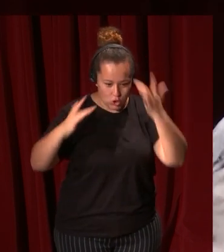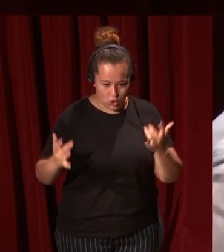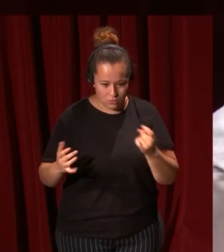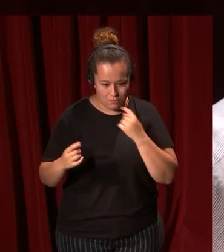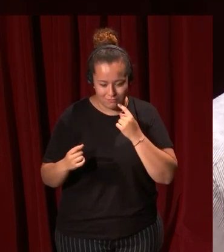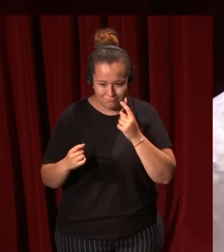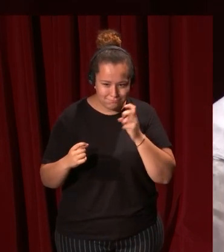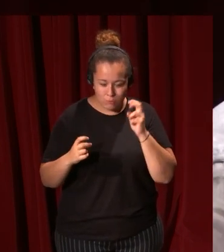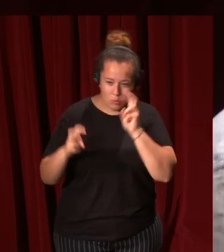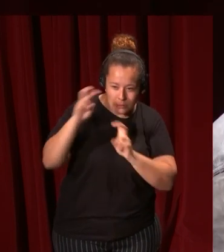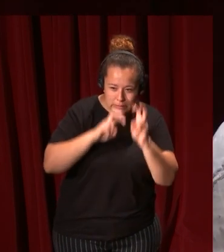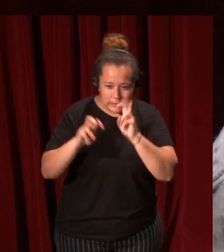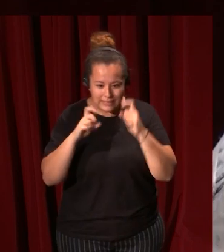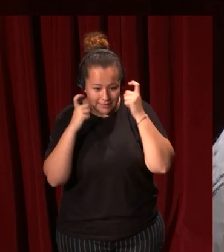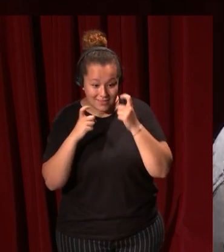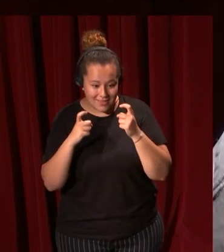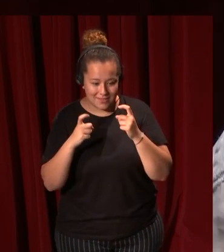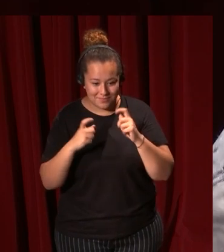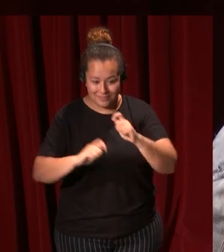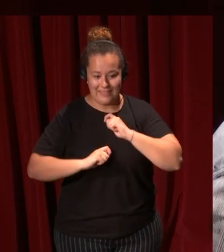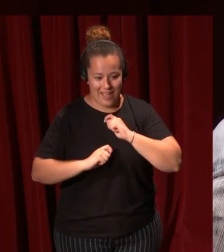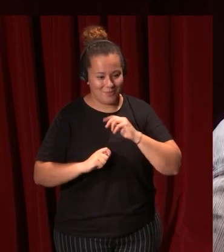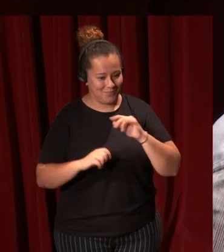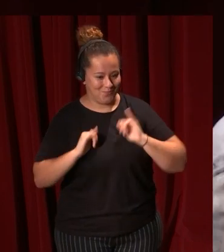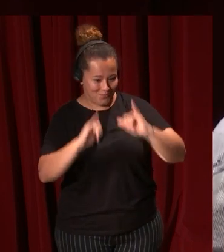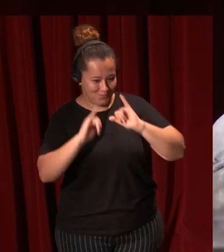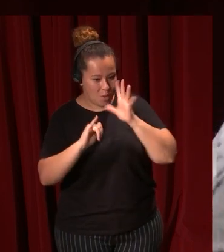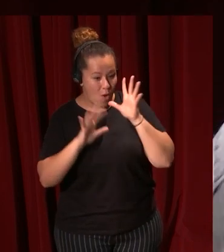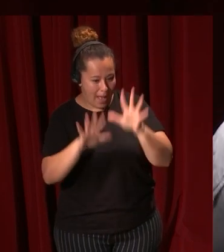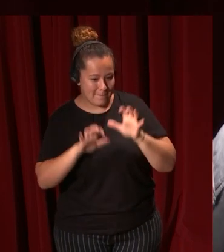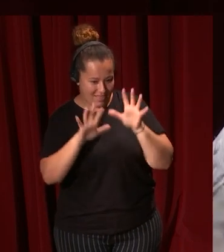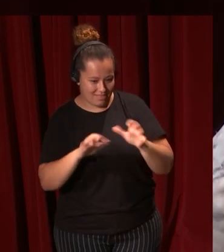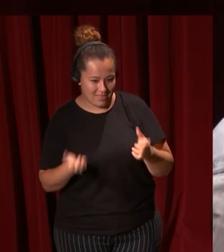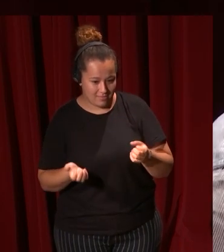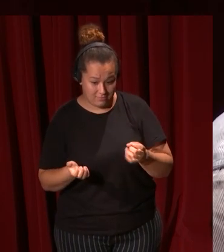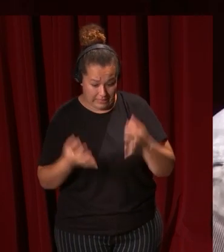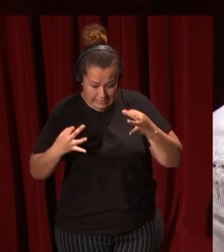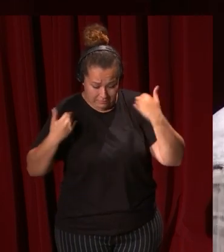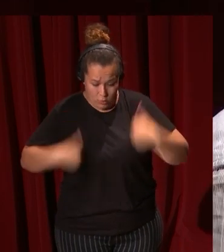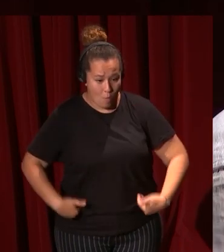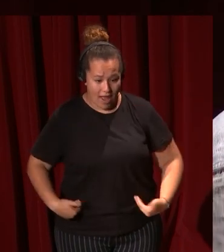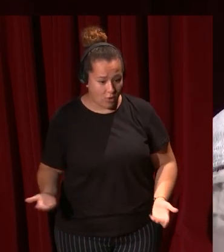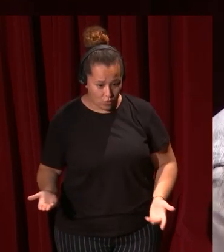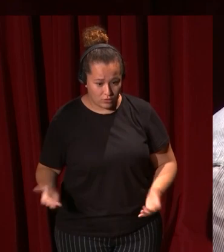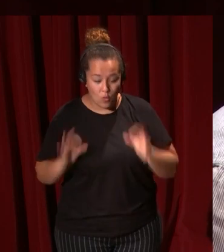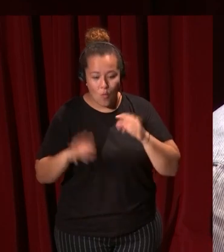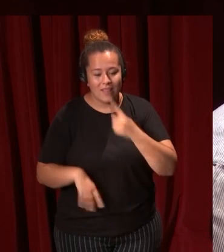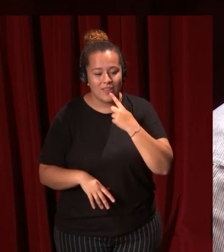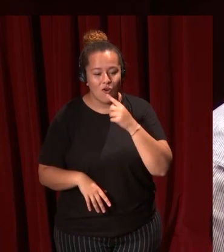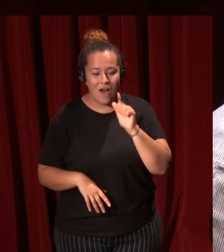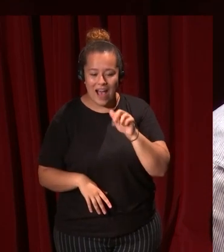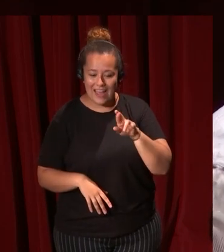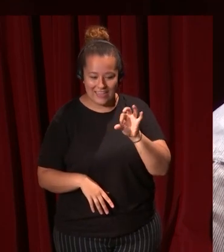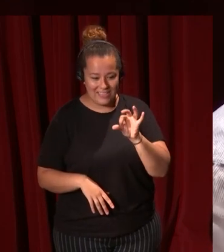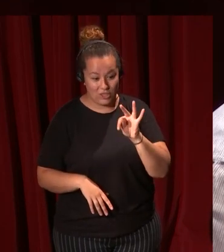venir en esa frontera estamos gozando de aprender que es una de las cuestiones que nos define como seres humanos como dijo Aristóteles y como se ha escrito